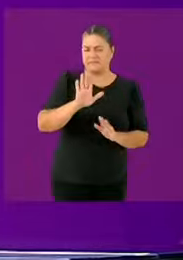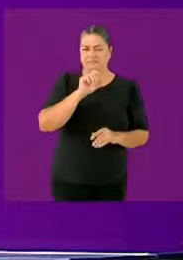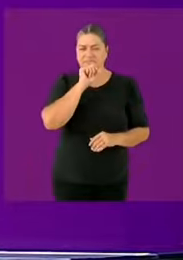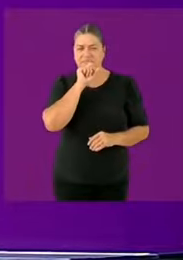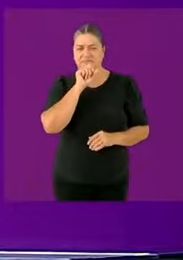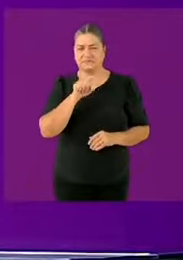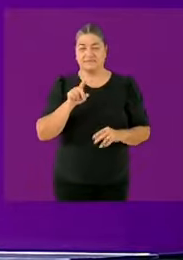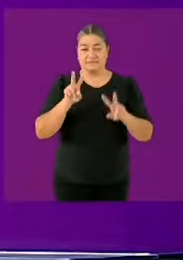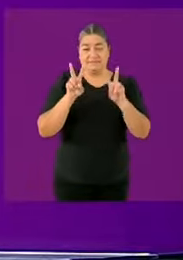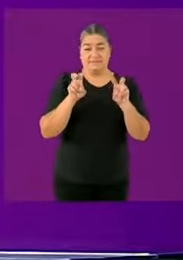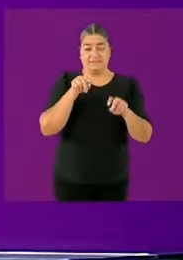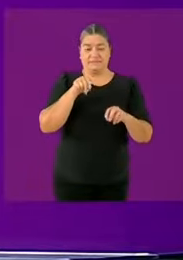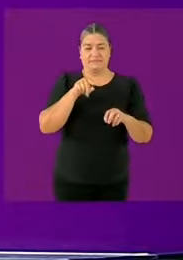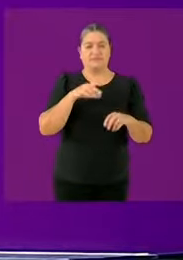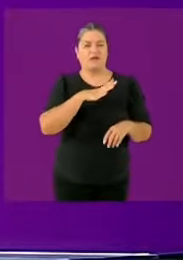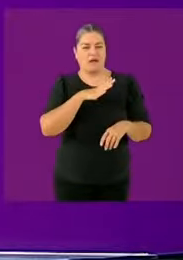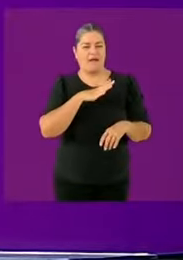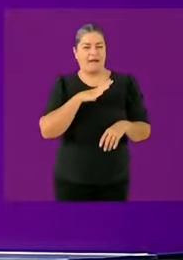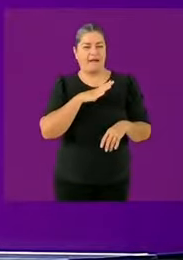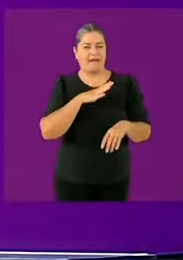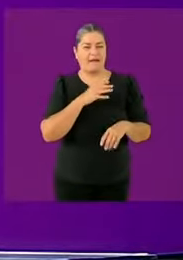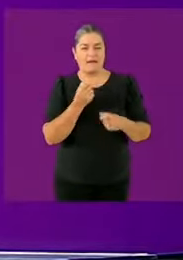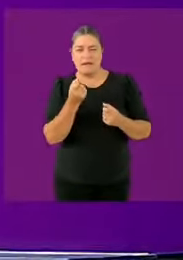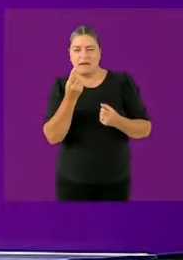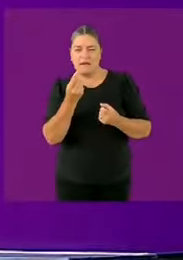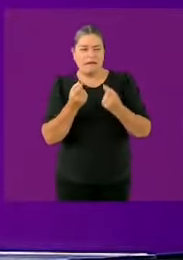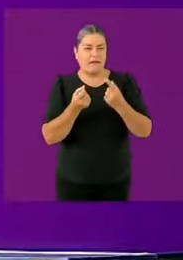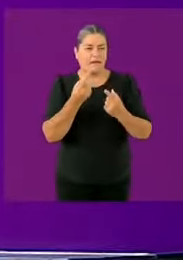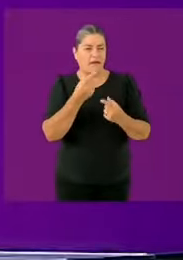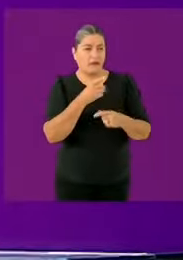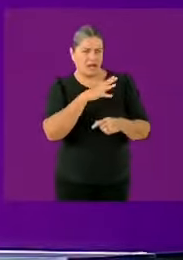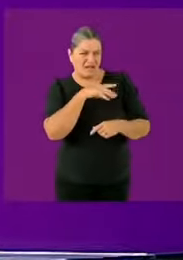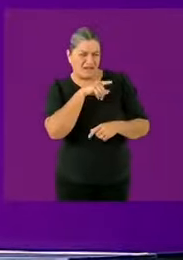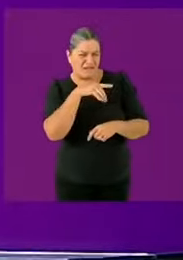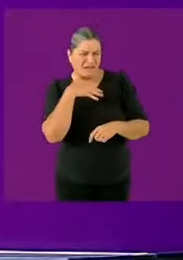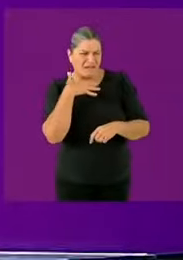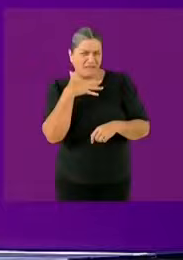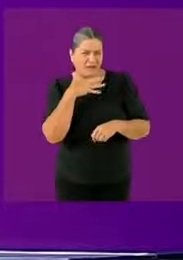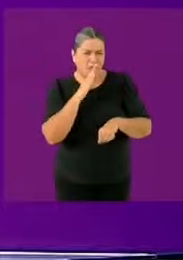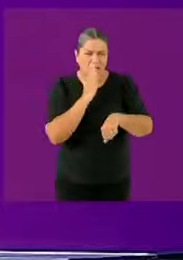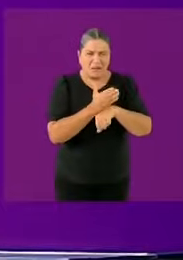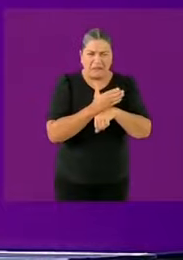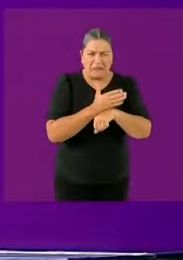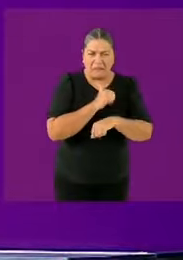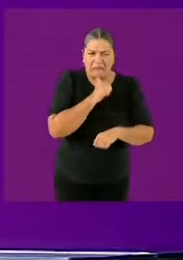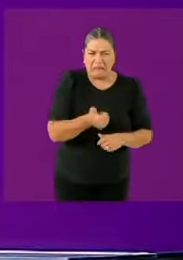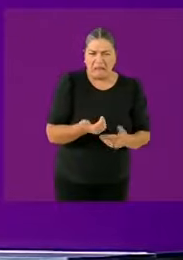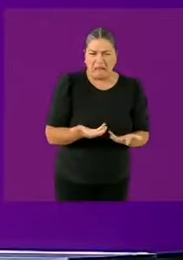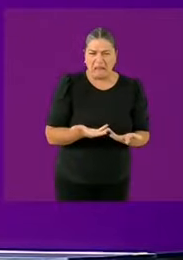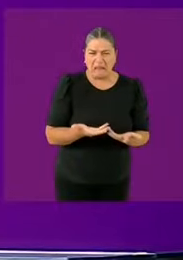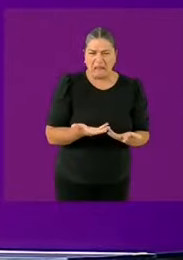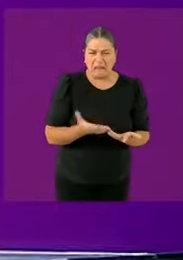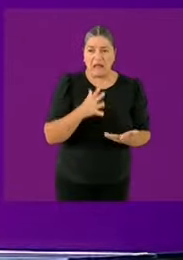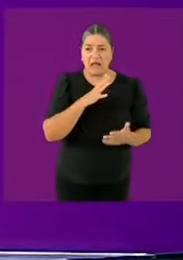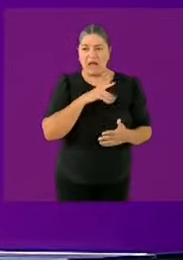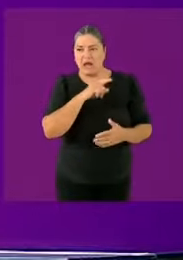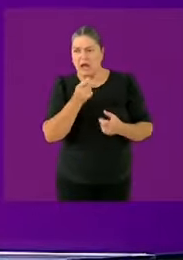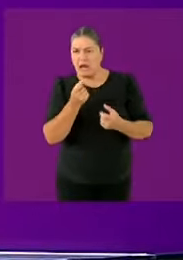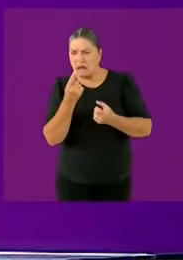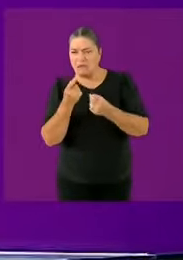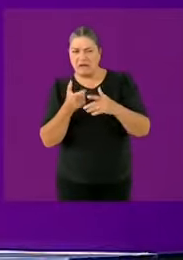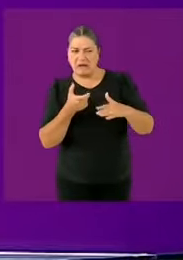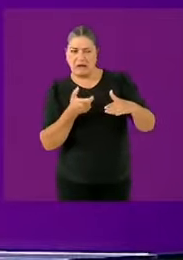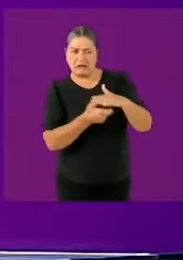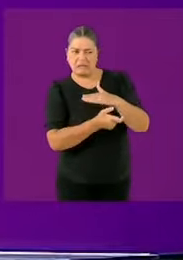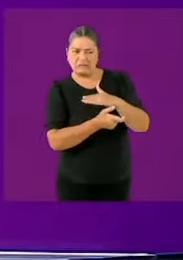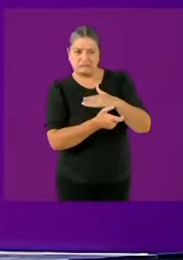básicamente, quienes están encarcelados entre grandes y pequeños escándalos, uno o dos personajes por sexenio, más bien chivos